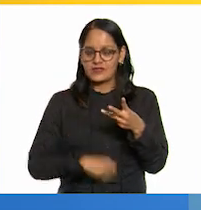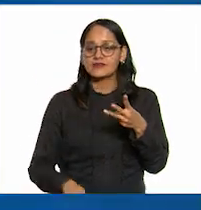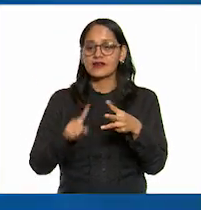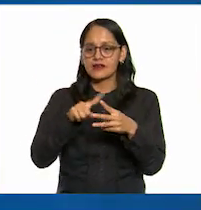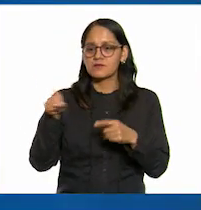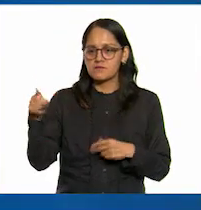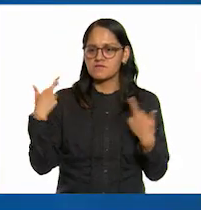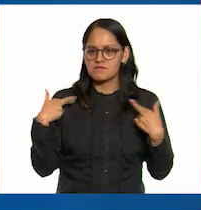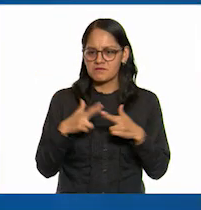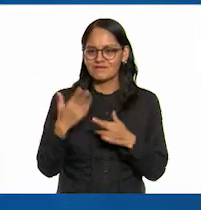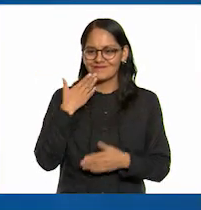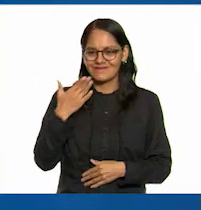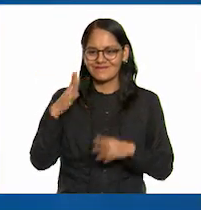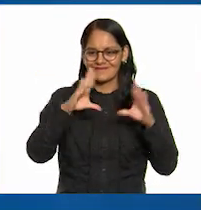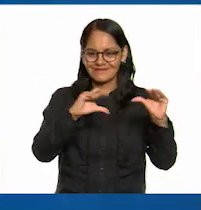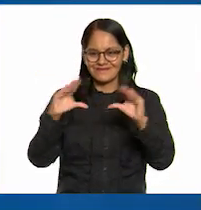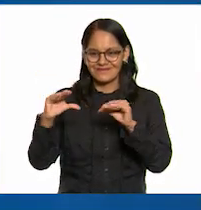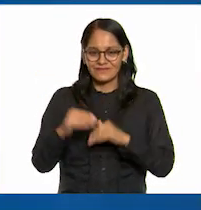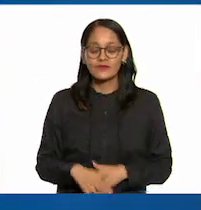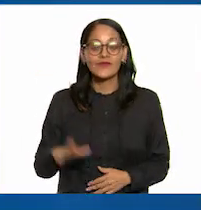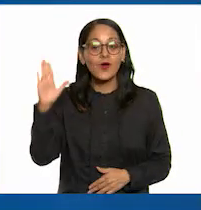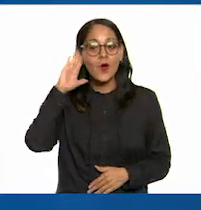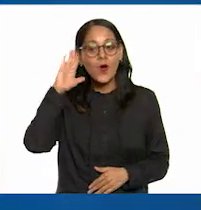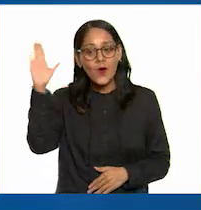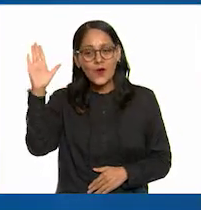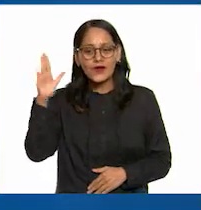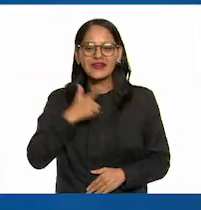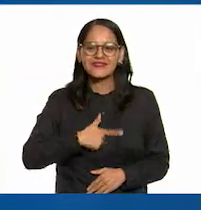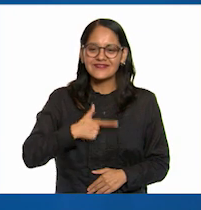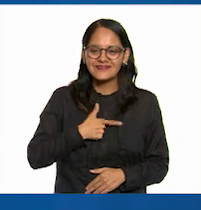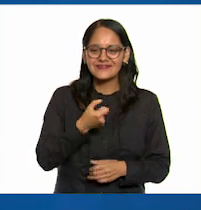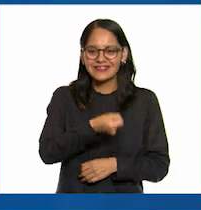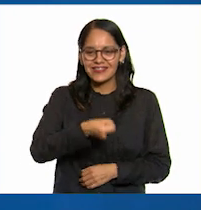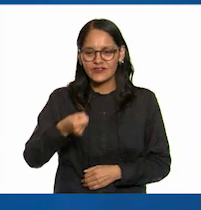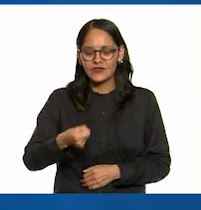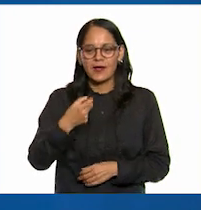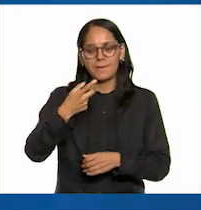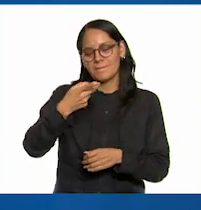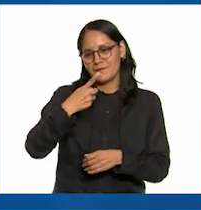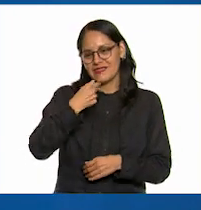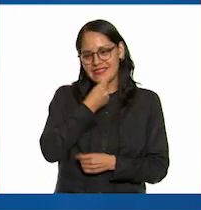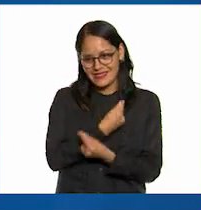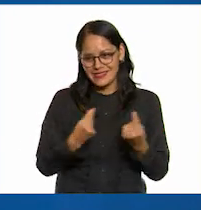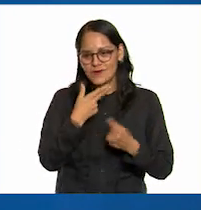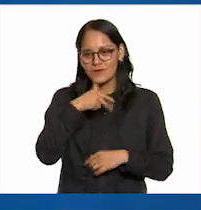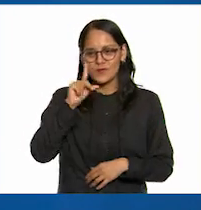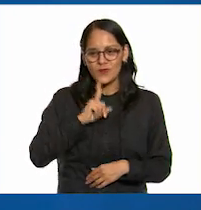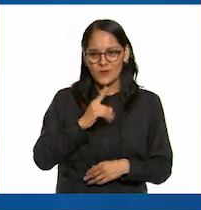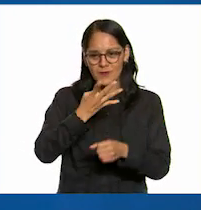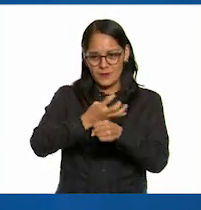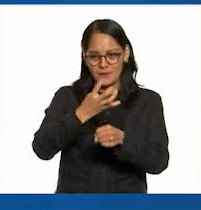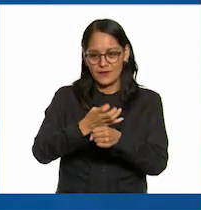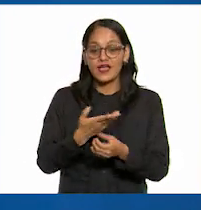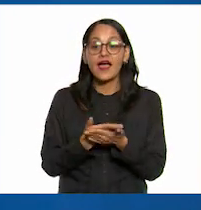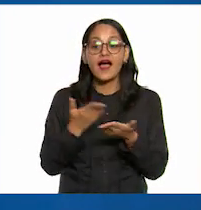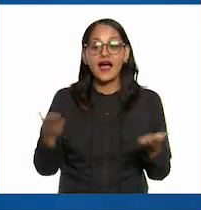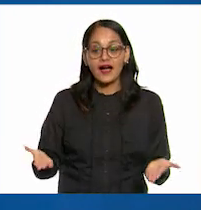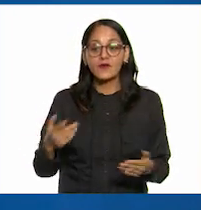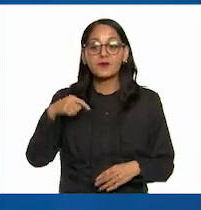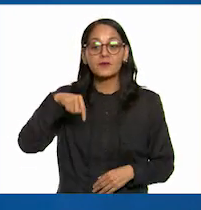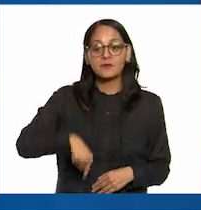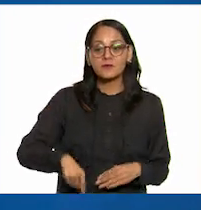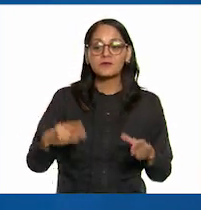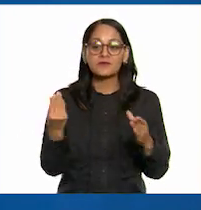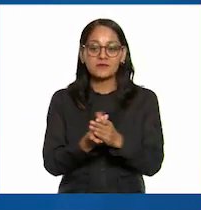benítez hola qué gusto saludar los niñas y niños de cuarto de primaria acompáñenme a una muy divertida